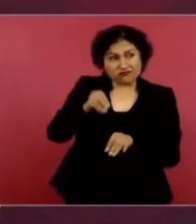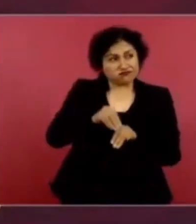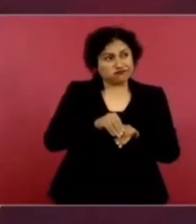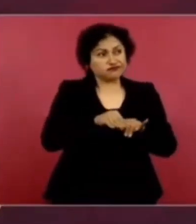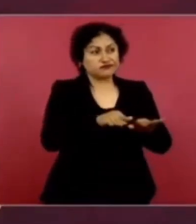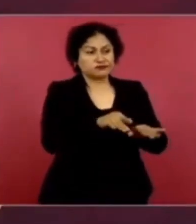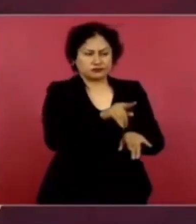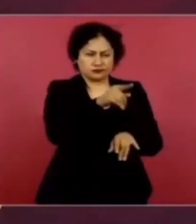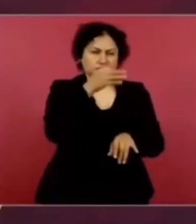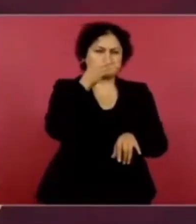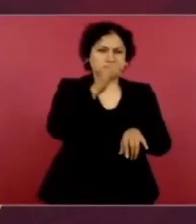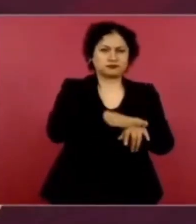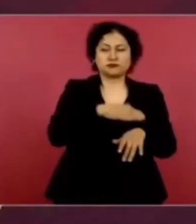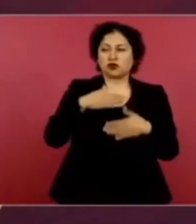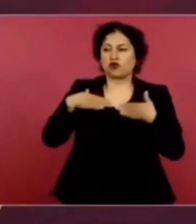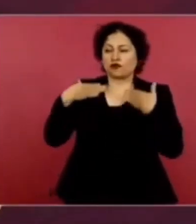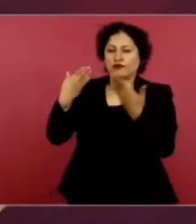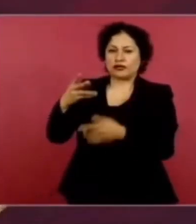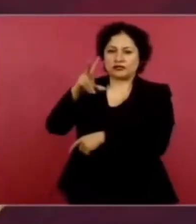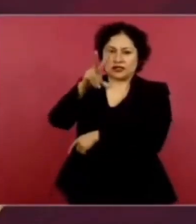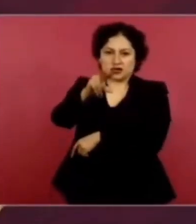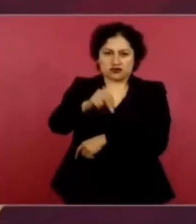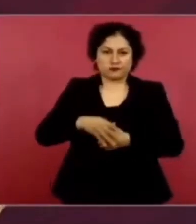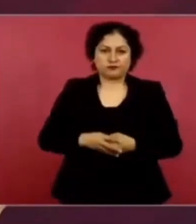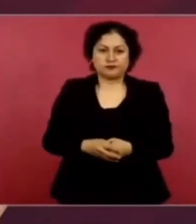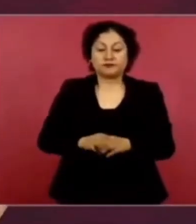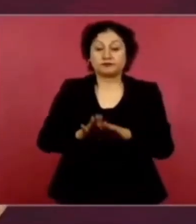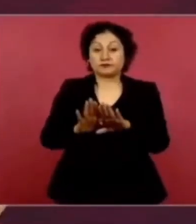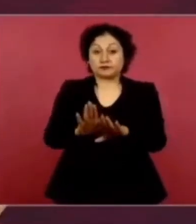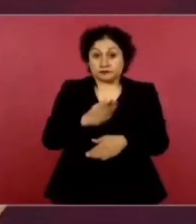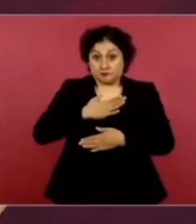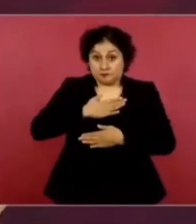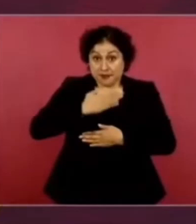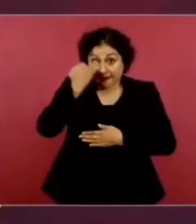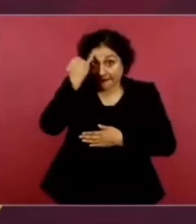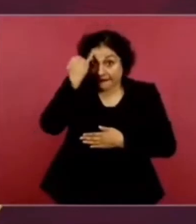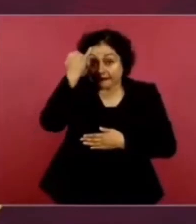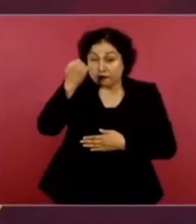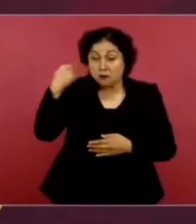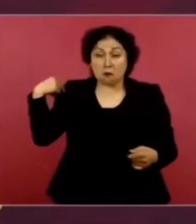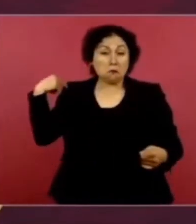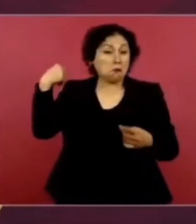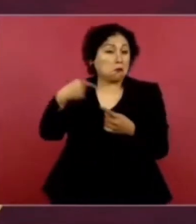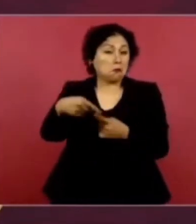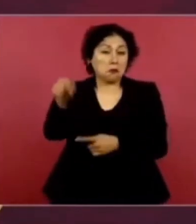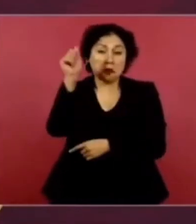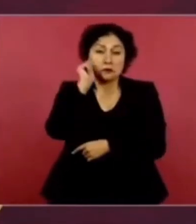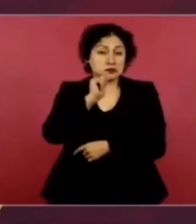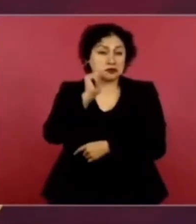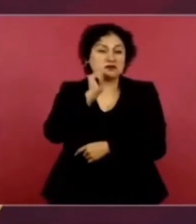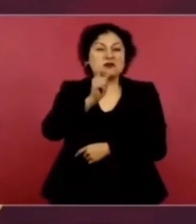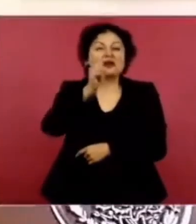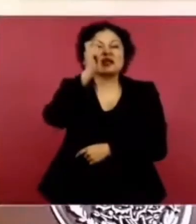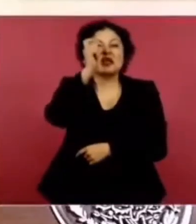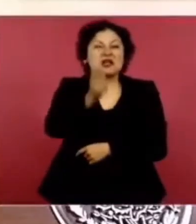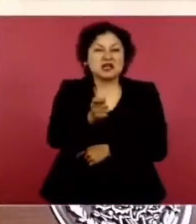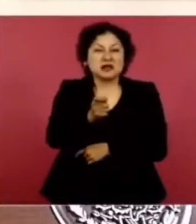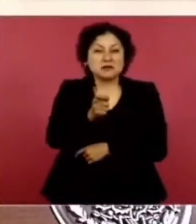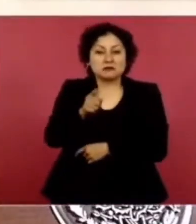que el pensamiento conservador es un pensamiento hipócrita y corrupto,